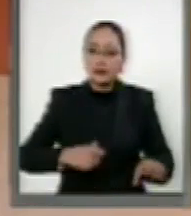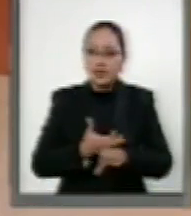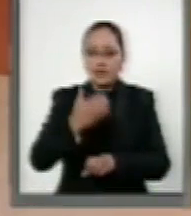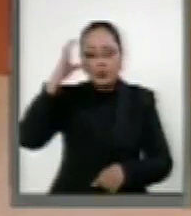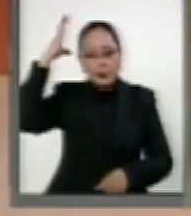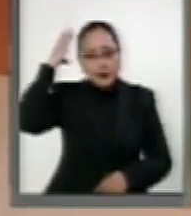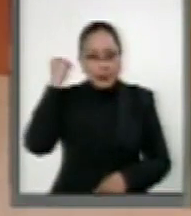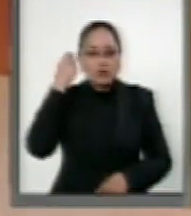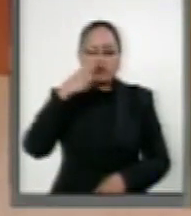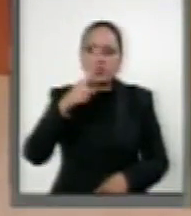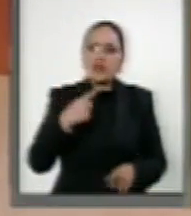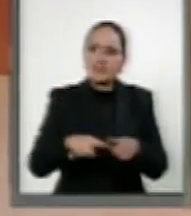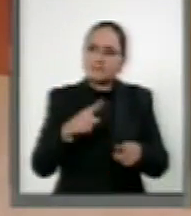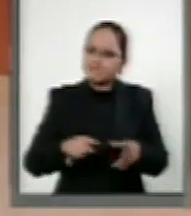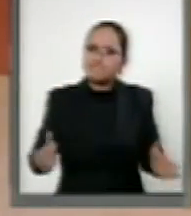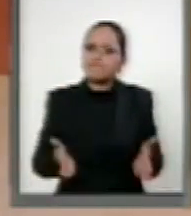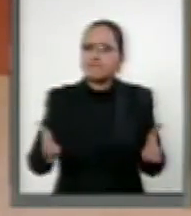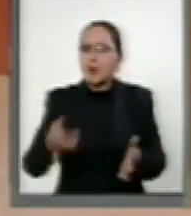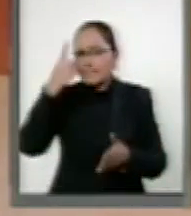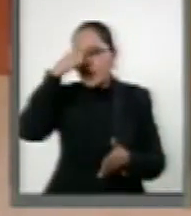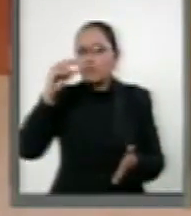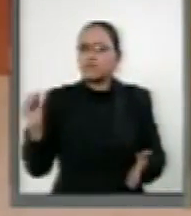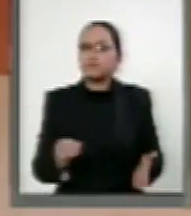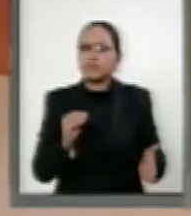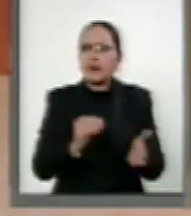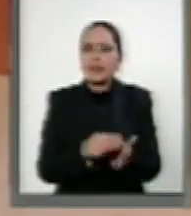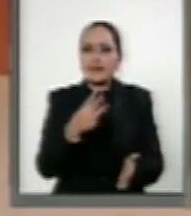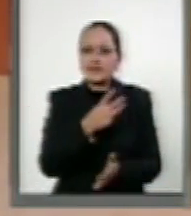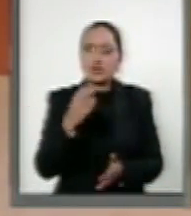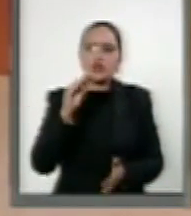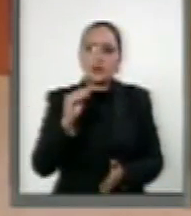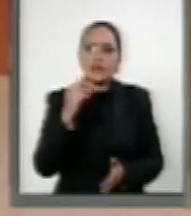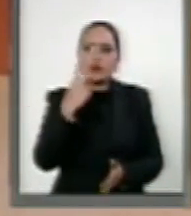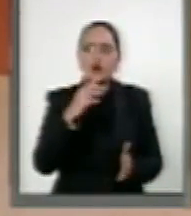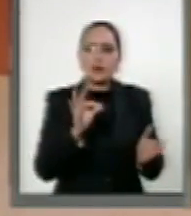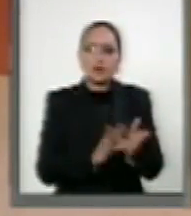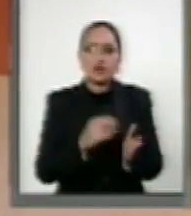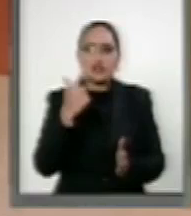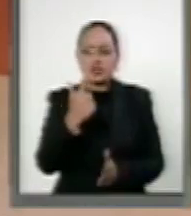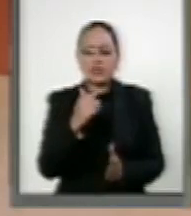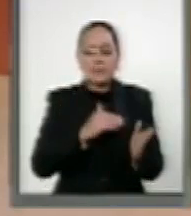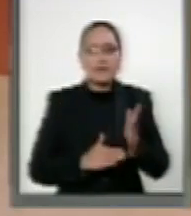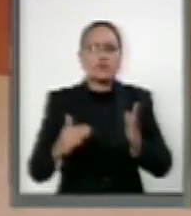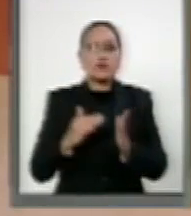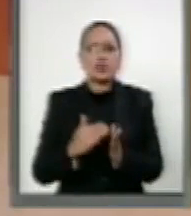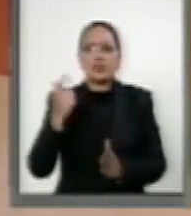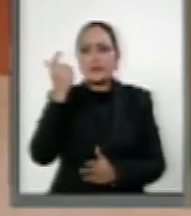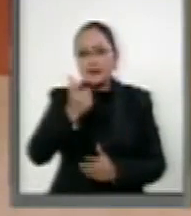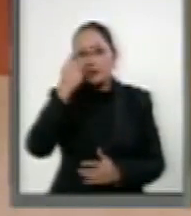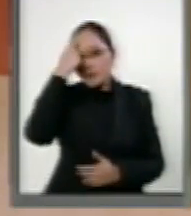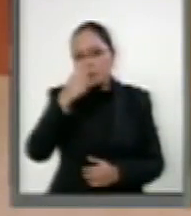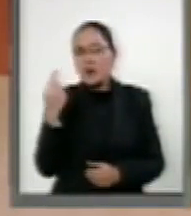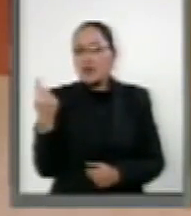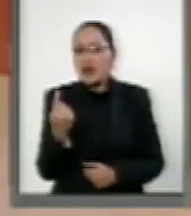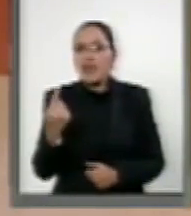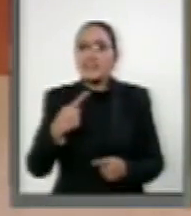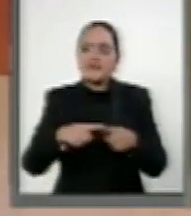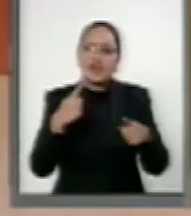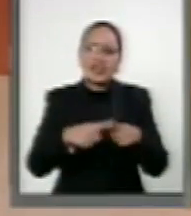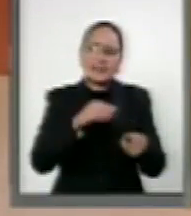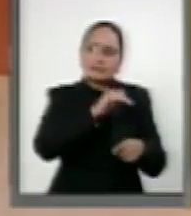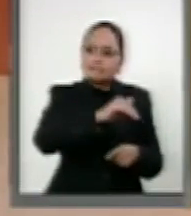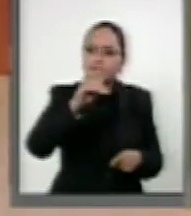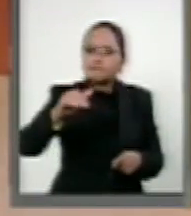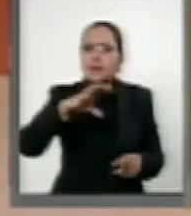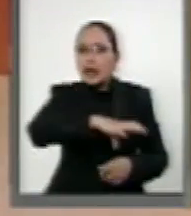las gestiones requeridas para la aplicación de 391.7 millones de pesos en las diversas obras de